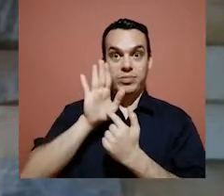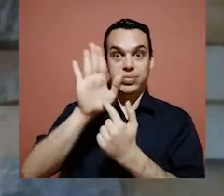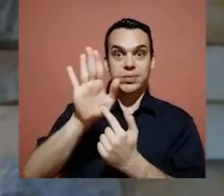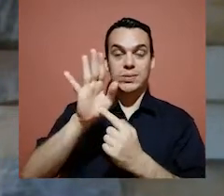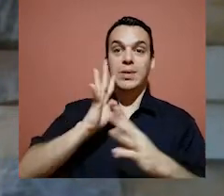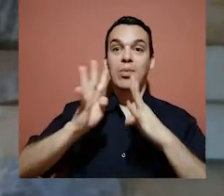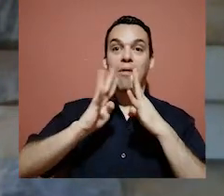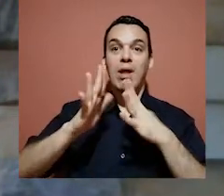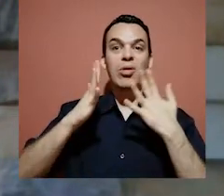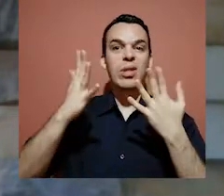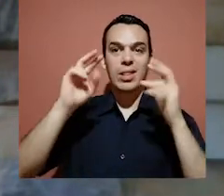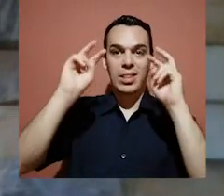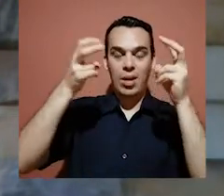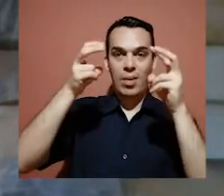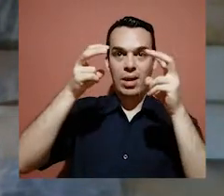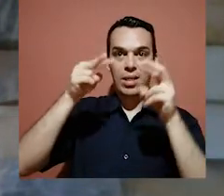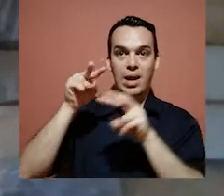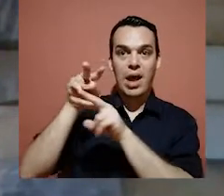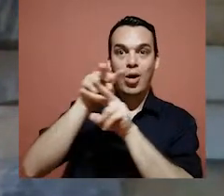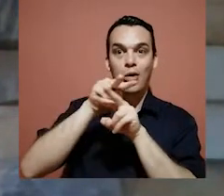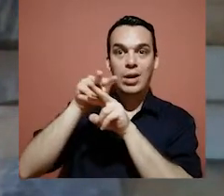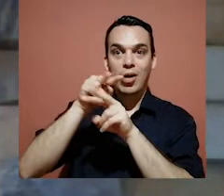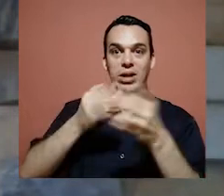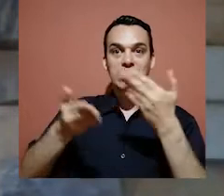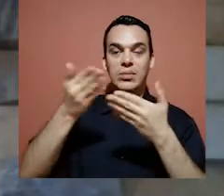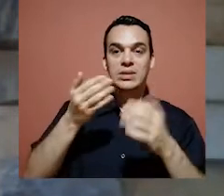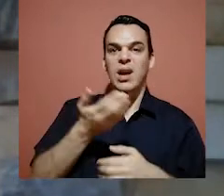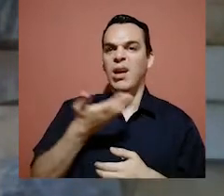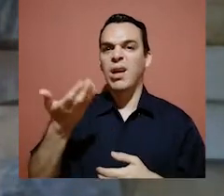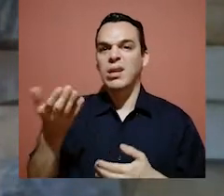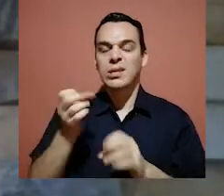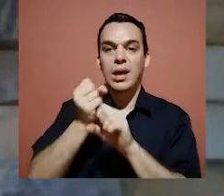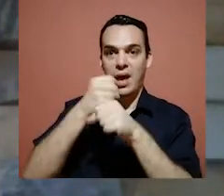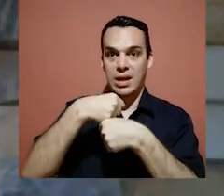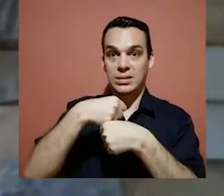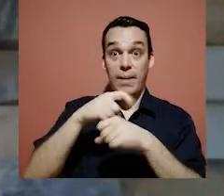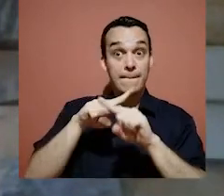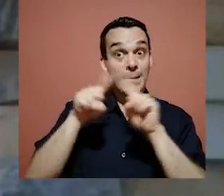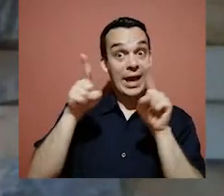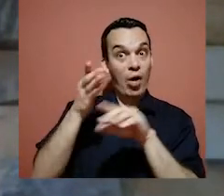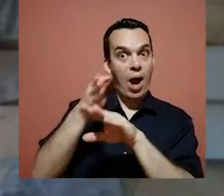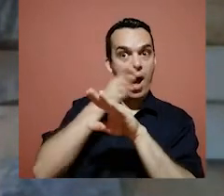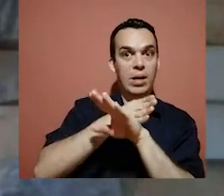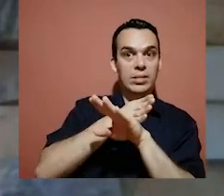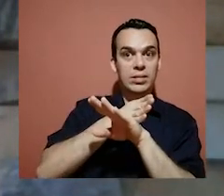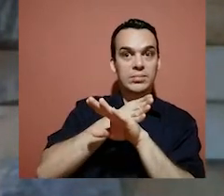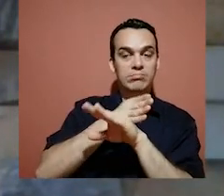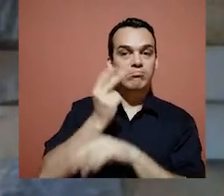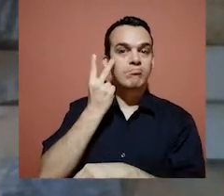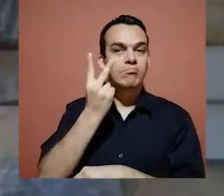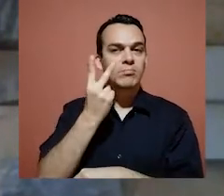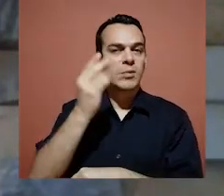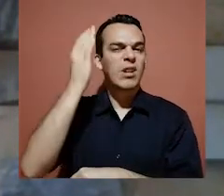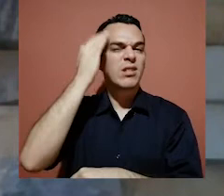estaremos conversando sobre el tema de la Contraloría de Servicios, qué es y qué hace. Pero antes de iniciar,